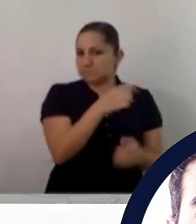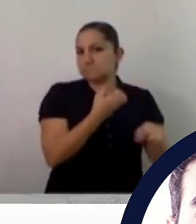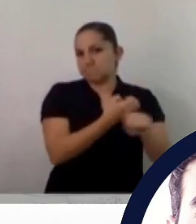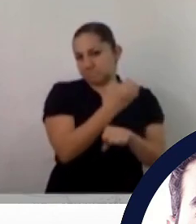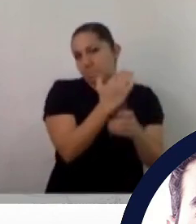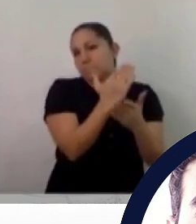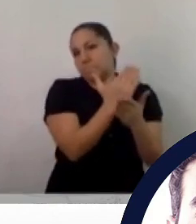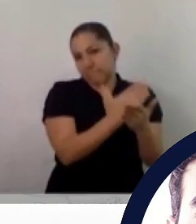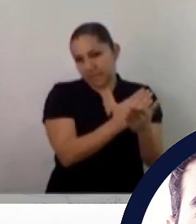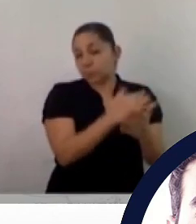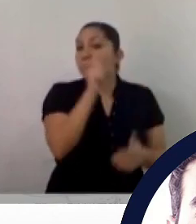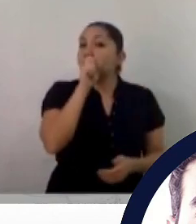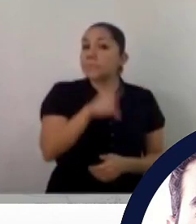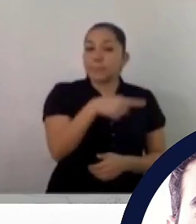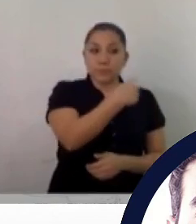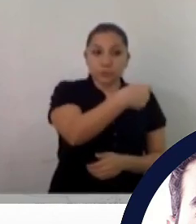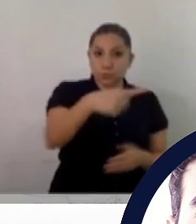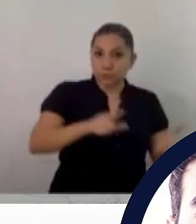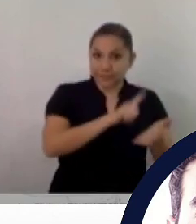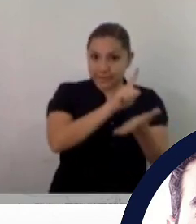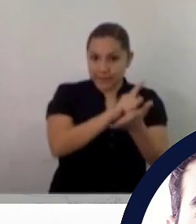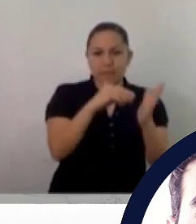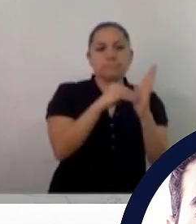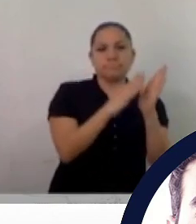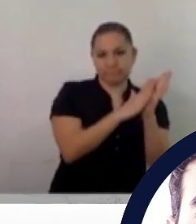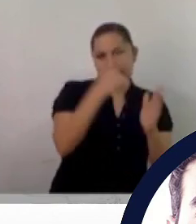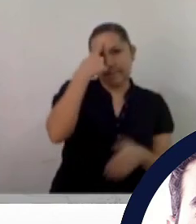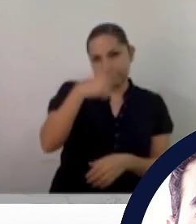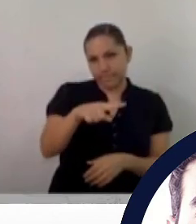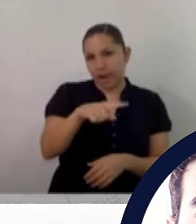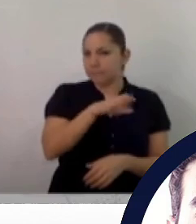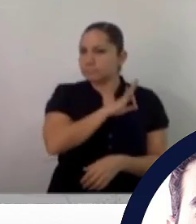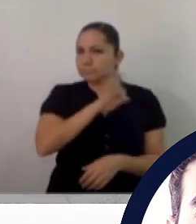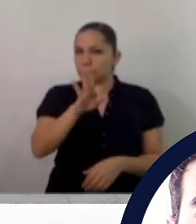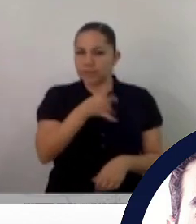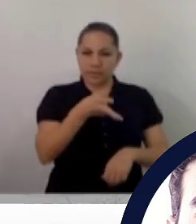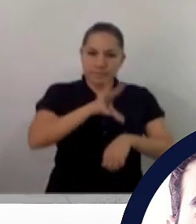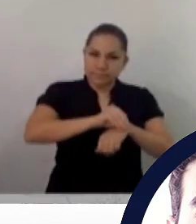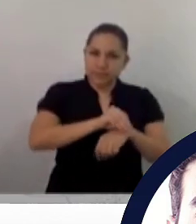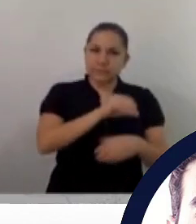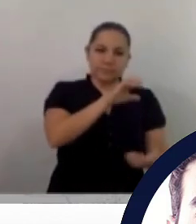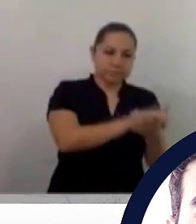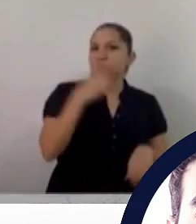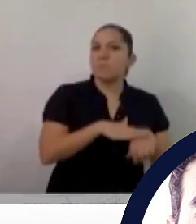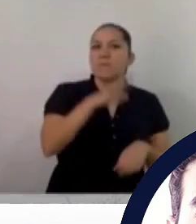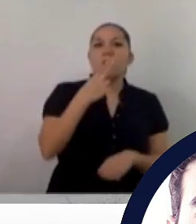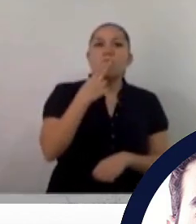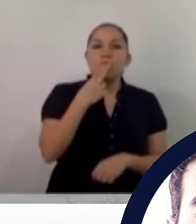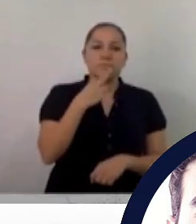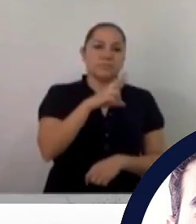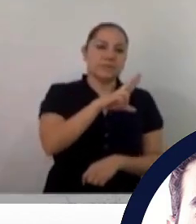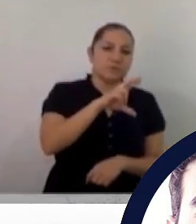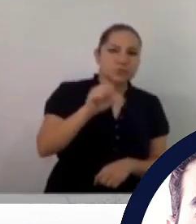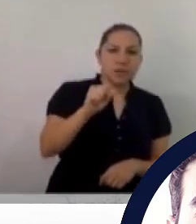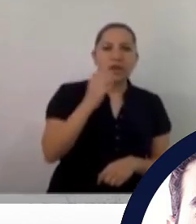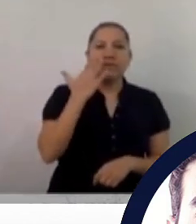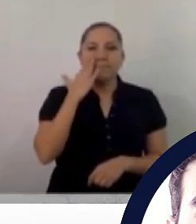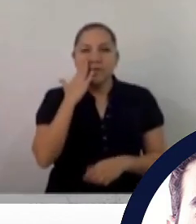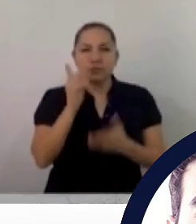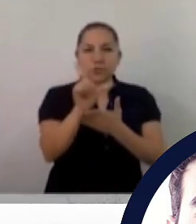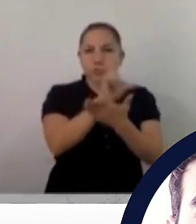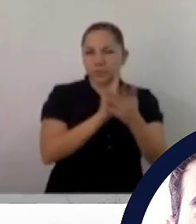La incidencia de corrupción es bastante alta. Está en la posición número 32, Sonora. ¿En la 32? Así es.